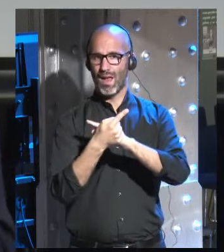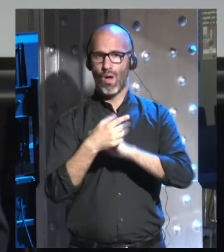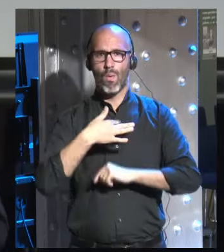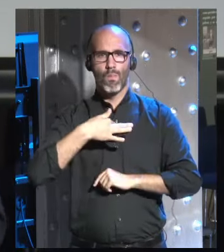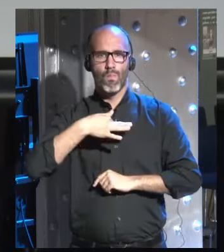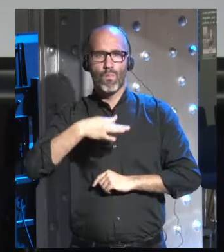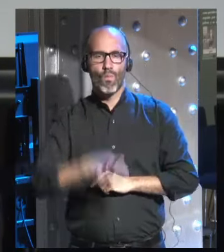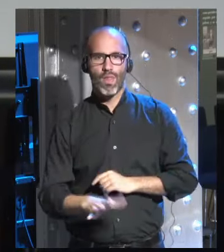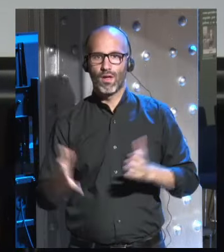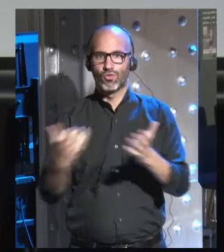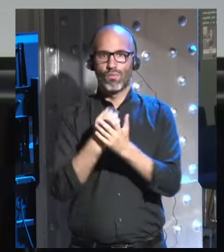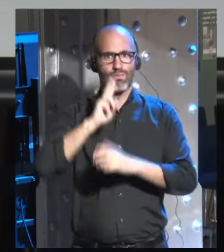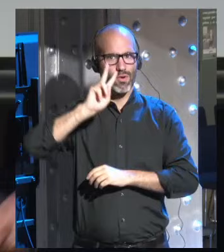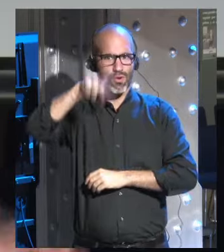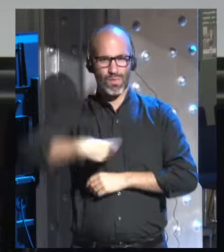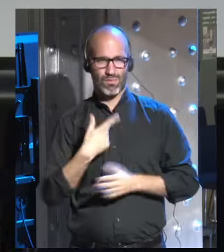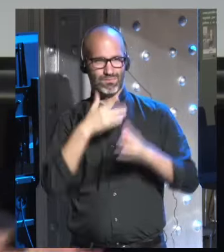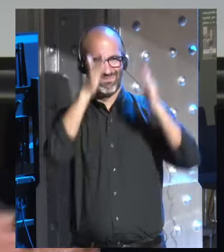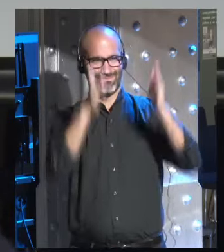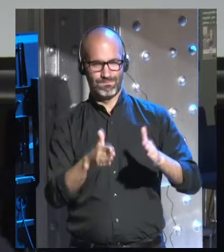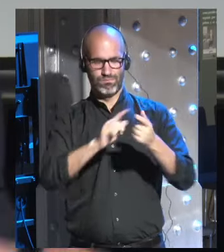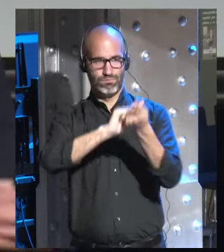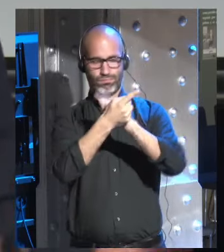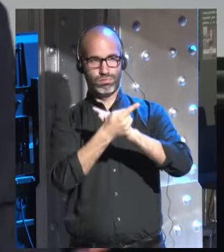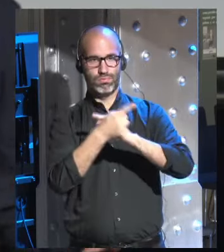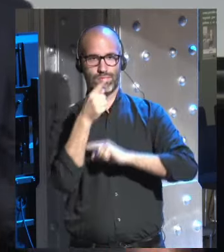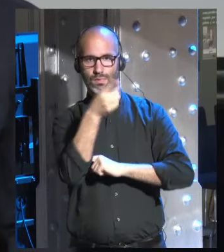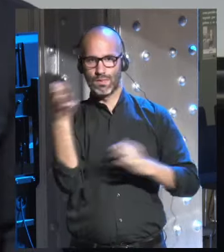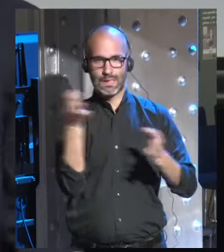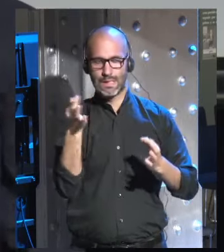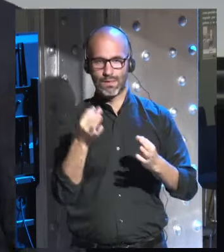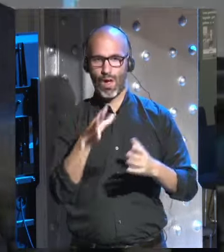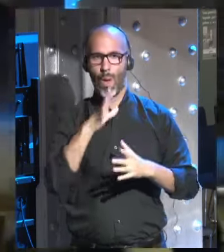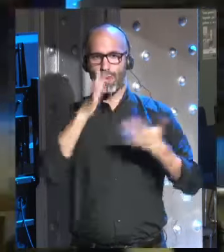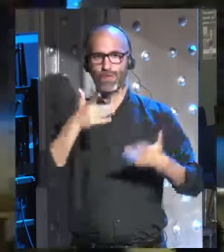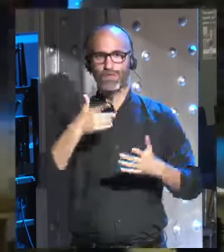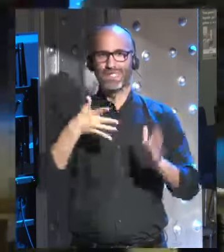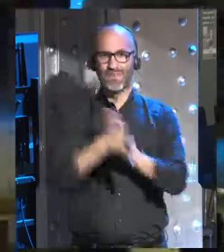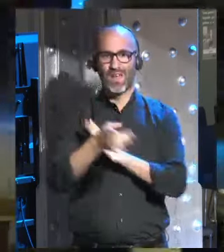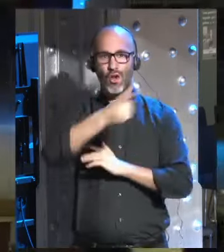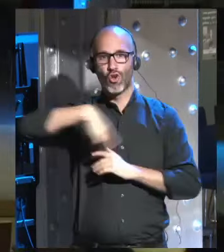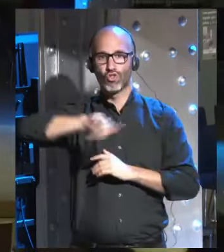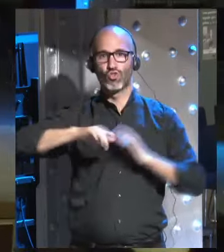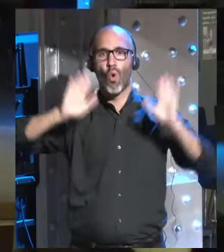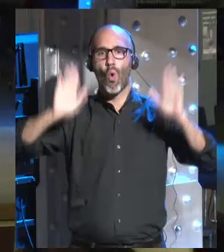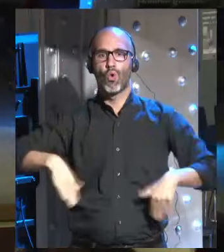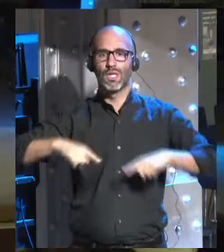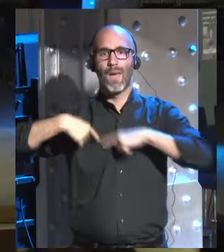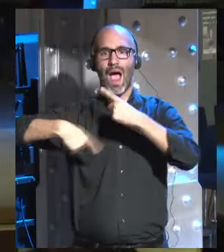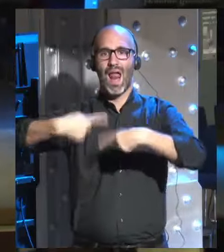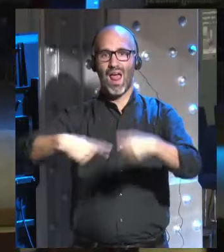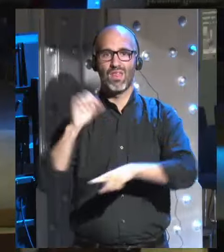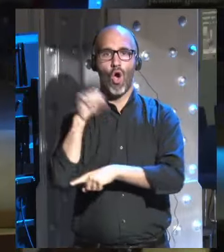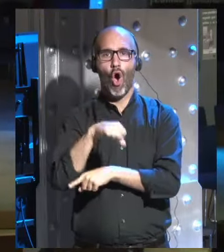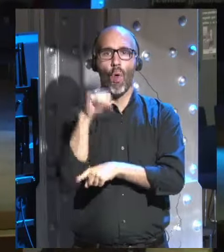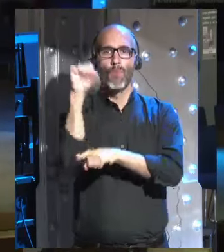más allá de todo posible reconocimiento, así que sería adecuado decir que somos una de las últimas generaciones de Homo